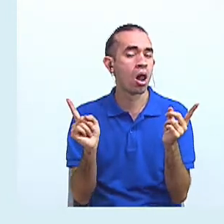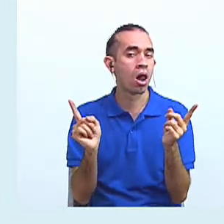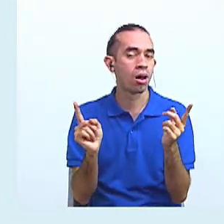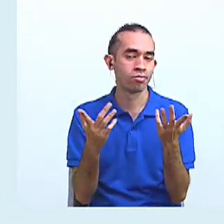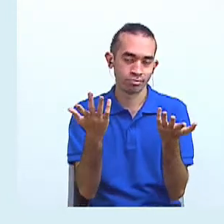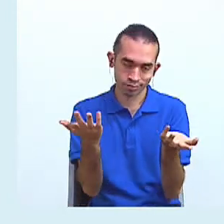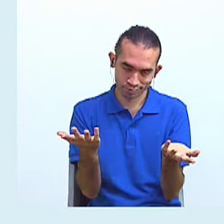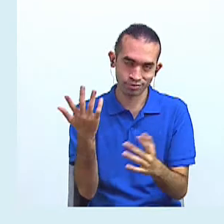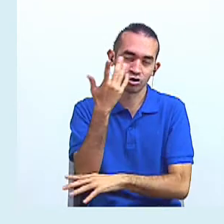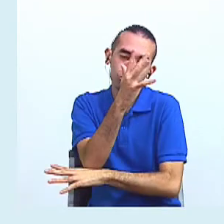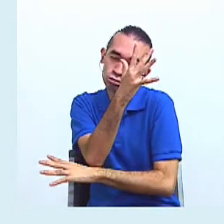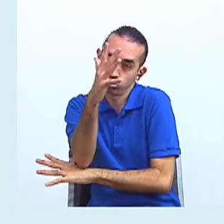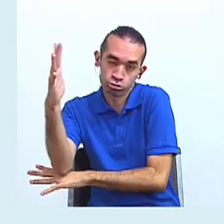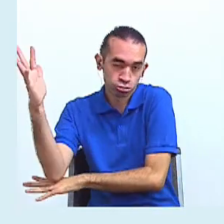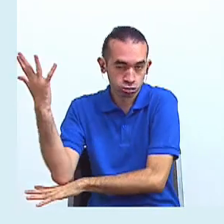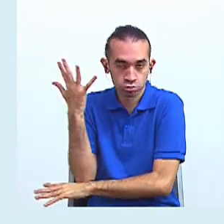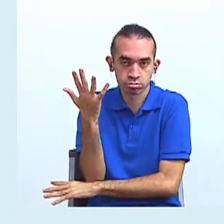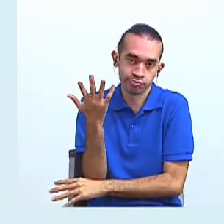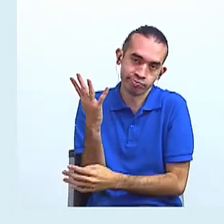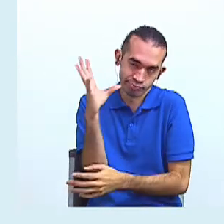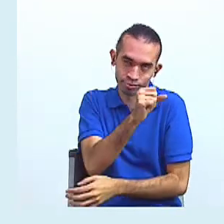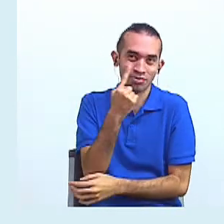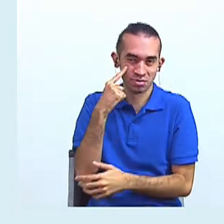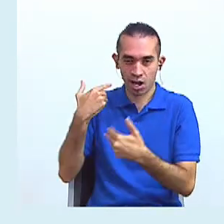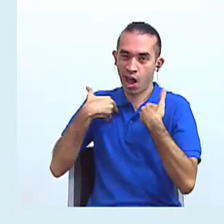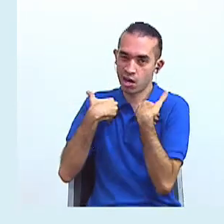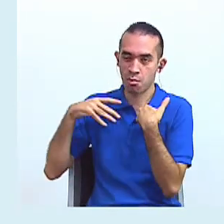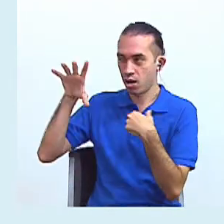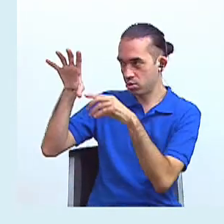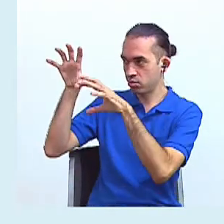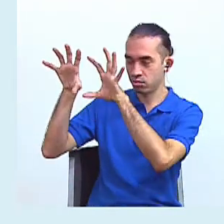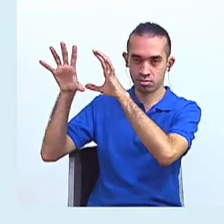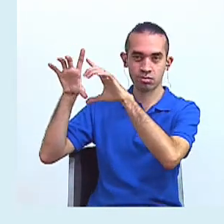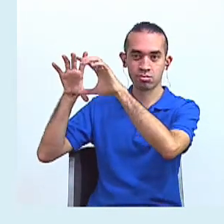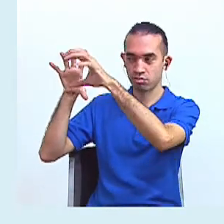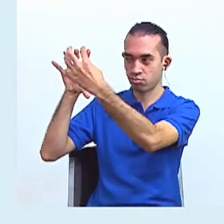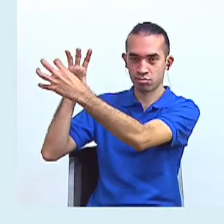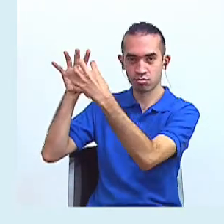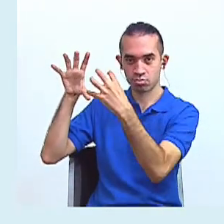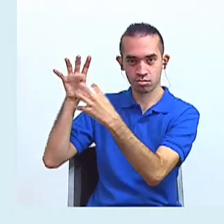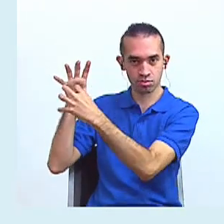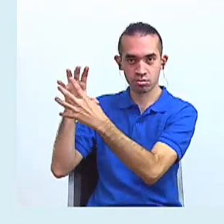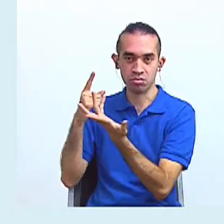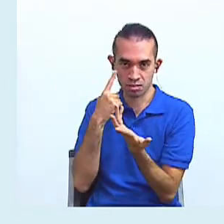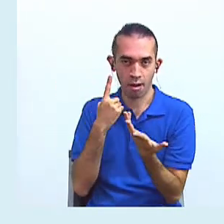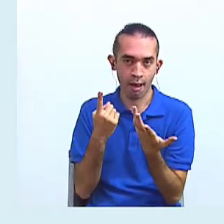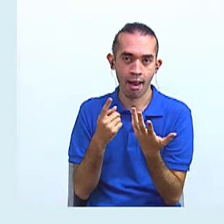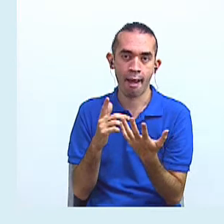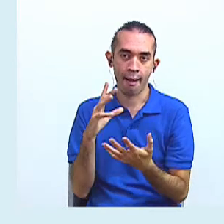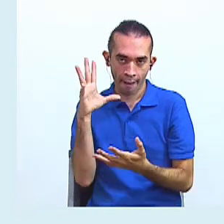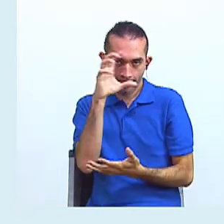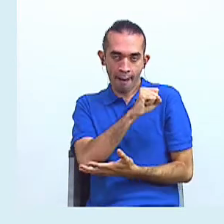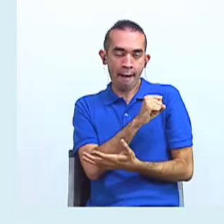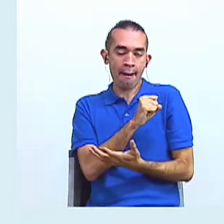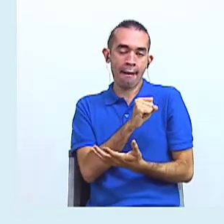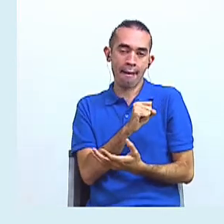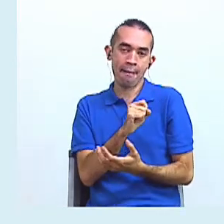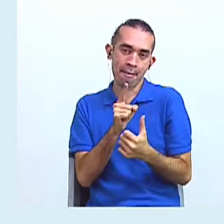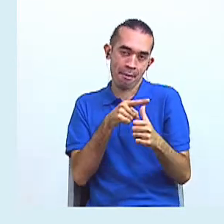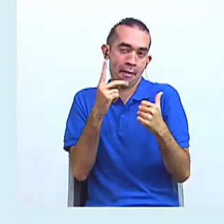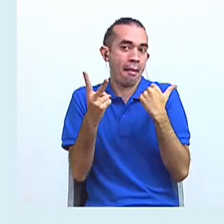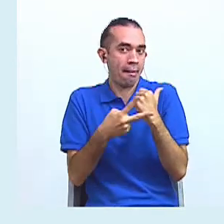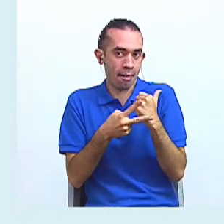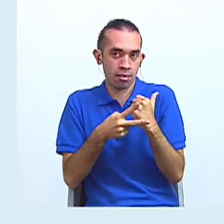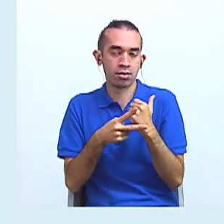Claro, una selva, porque vemos animales y demás. Ese es nuestro primer acercamiento al texto. A